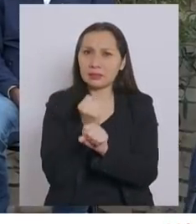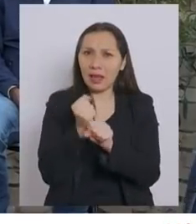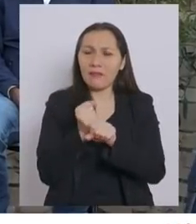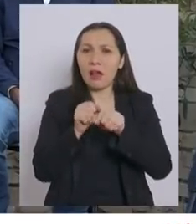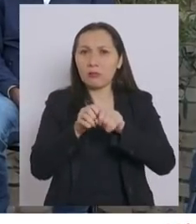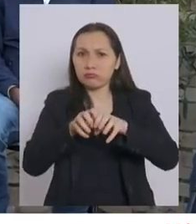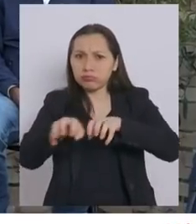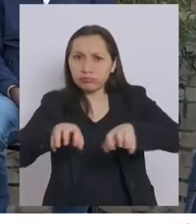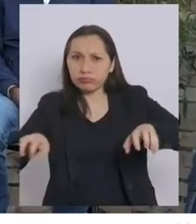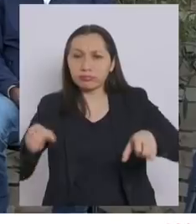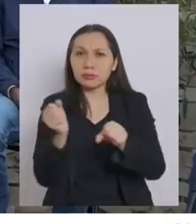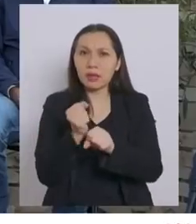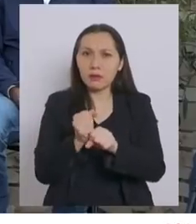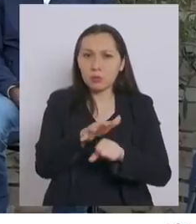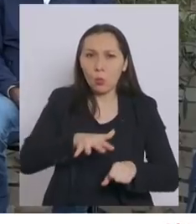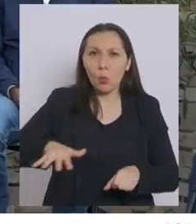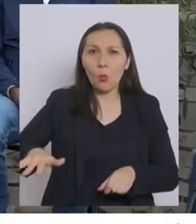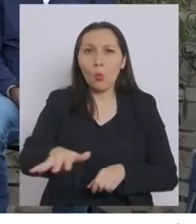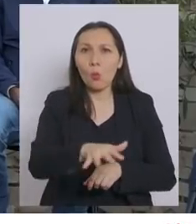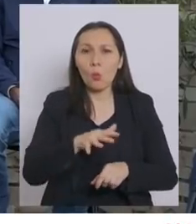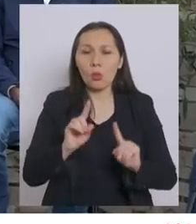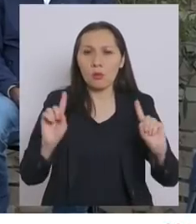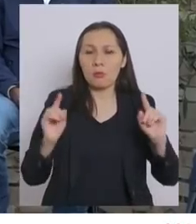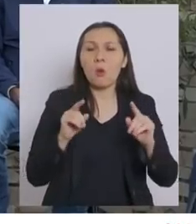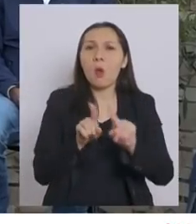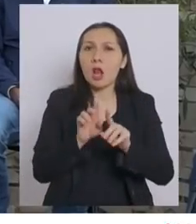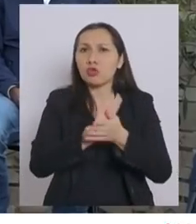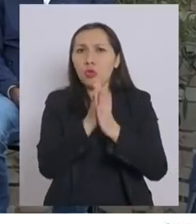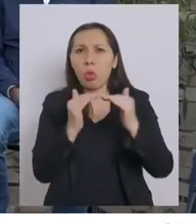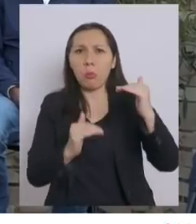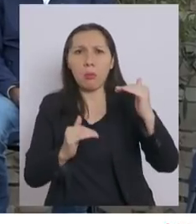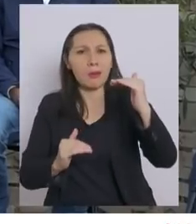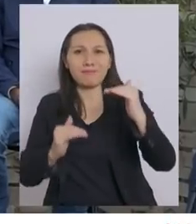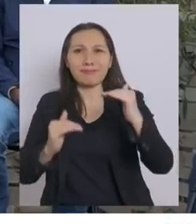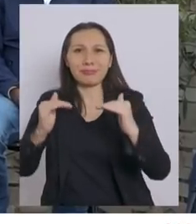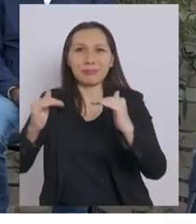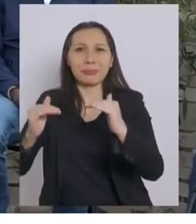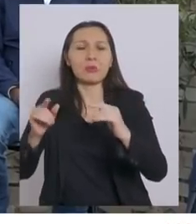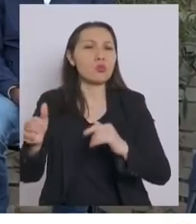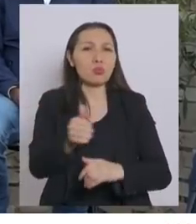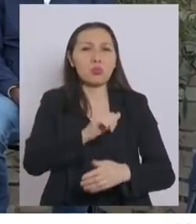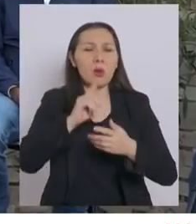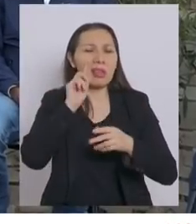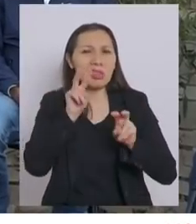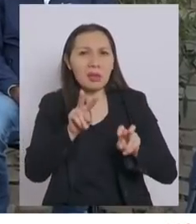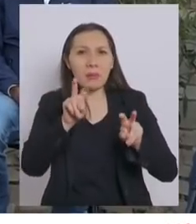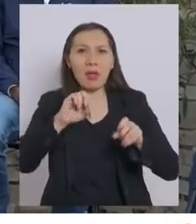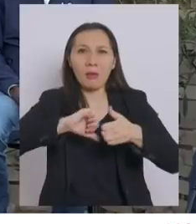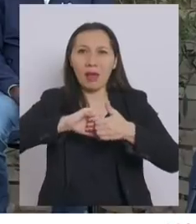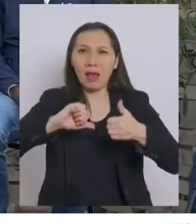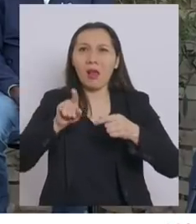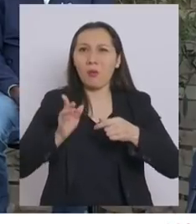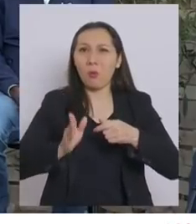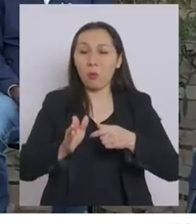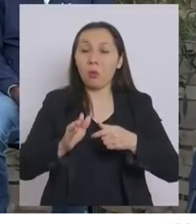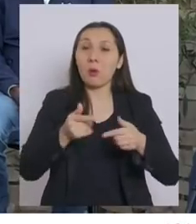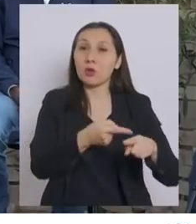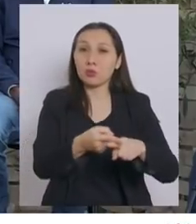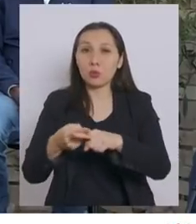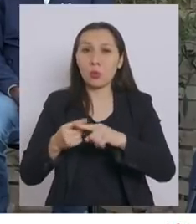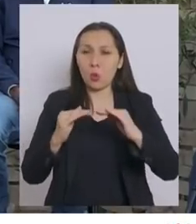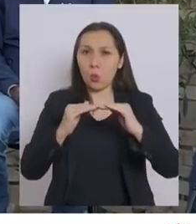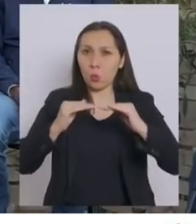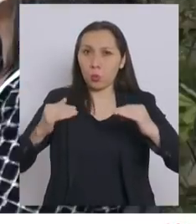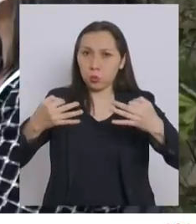multisectorial y transversal para ir acortando todas las brechas de género que aún persisten, porque una sociedad más justa y